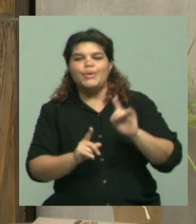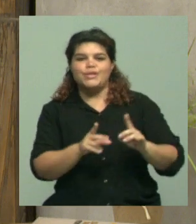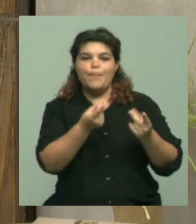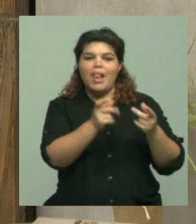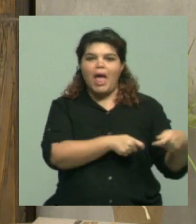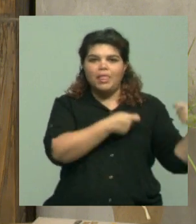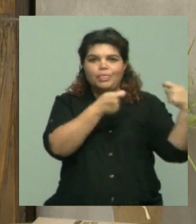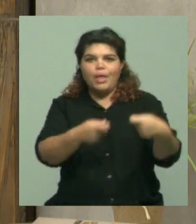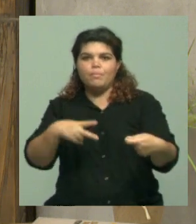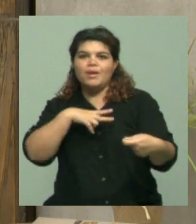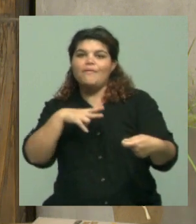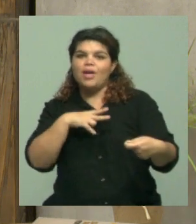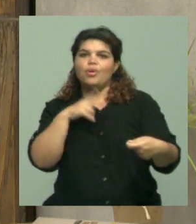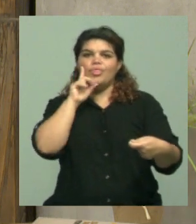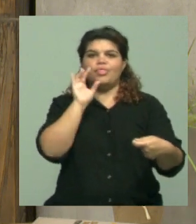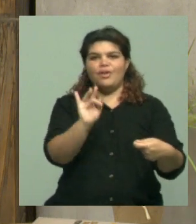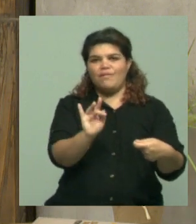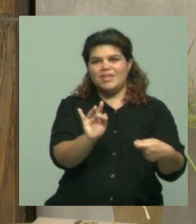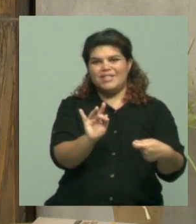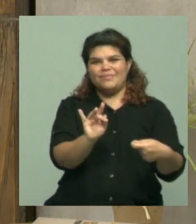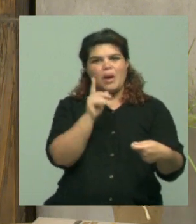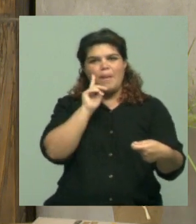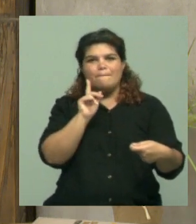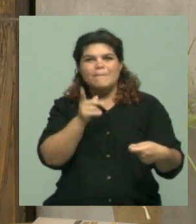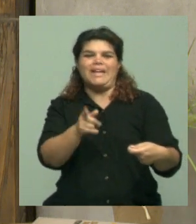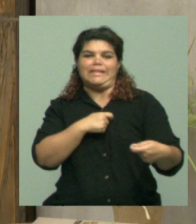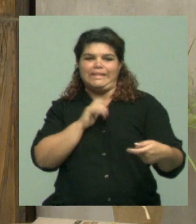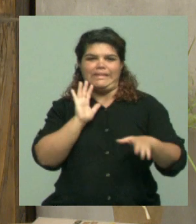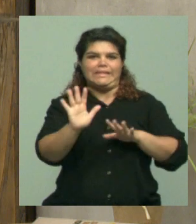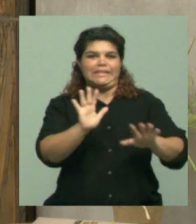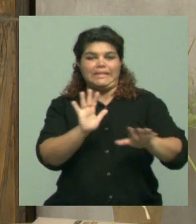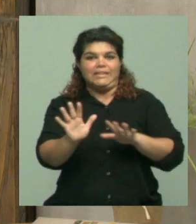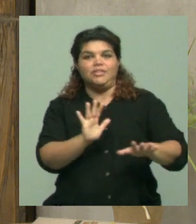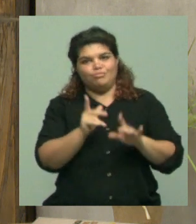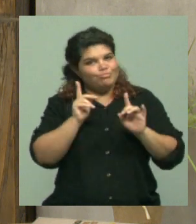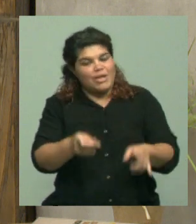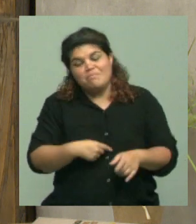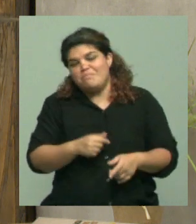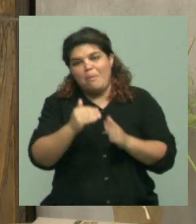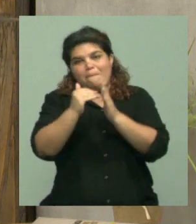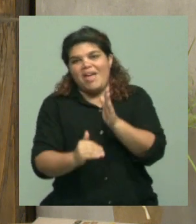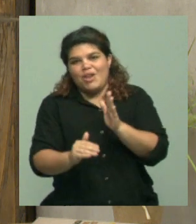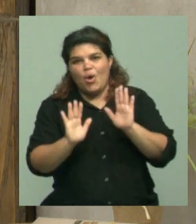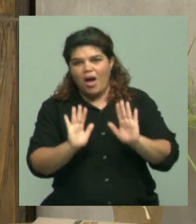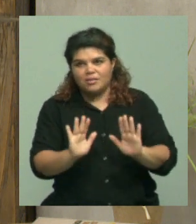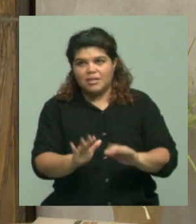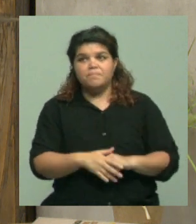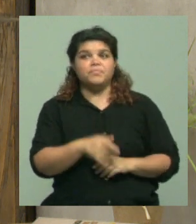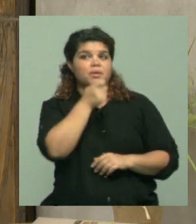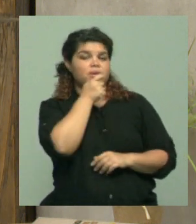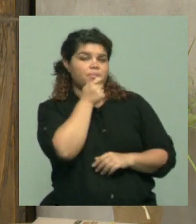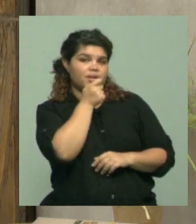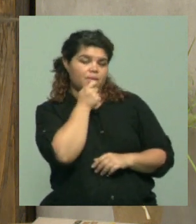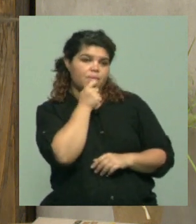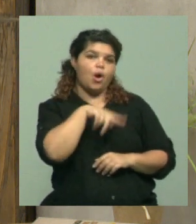animan a invertir, pero tenemos ejemplos puntuales en los cuales sí hay laboratorios que participan. Un ejemplo, no es para hacer publicidad, pero hemos